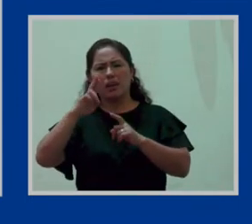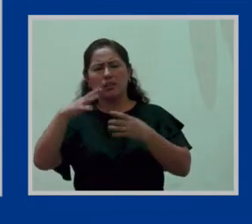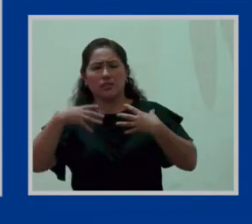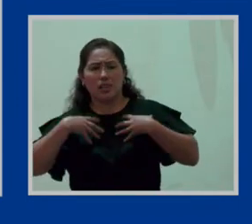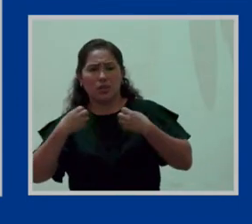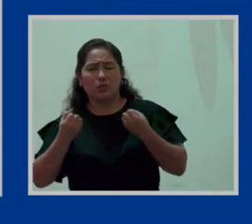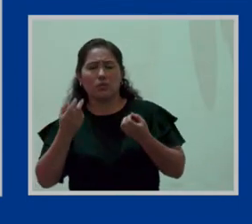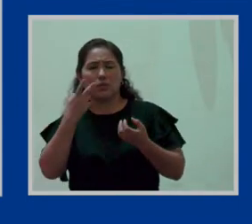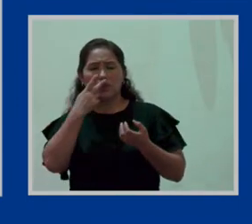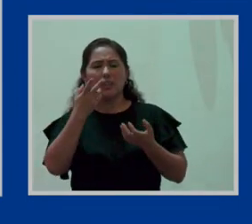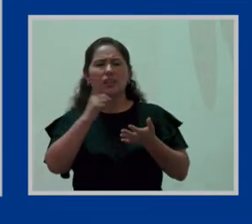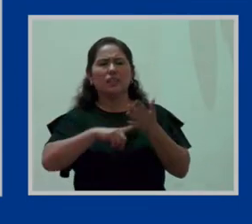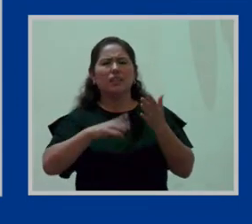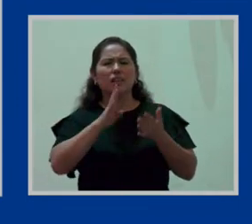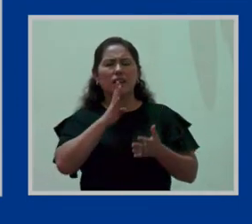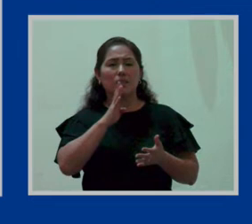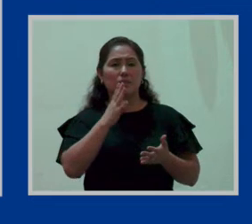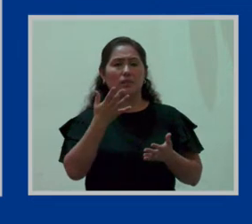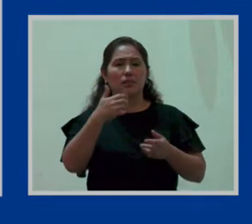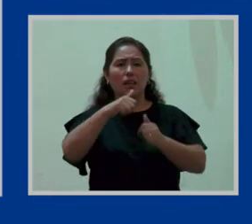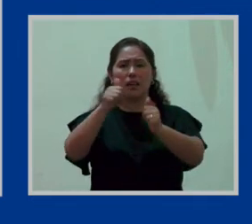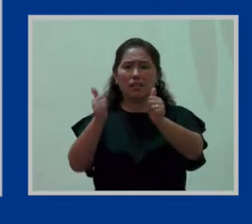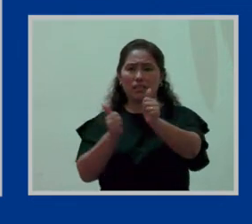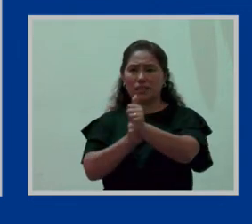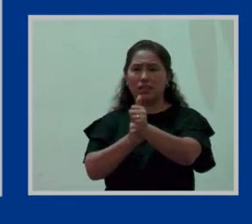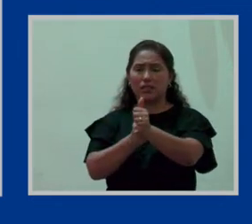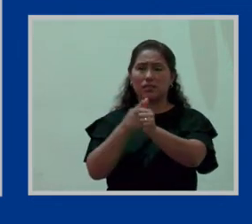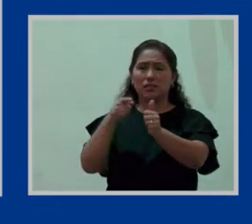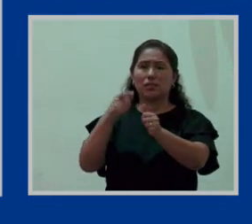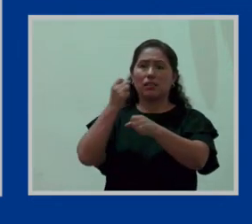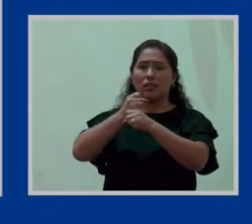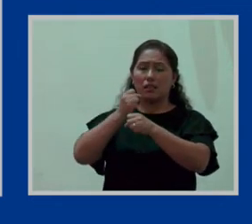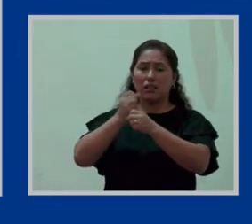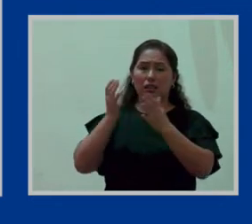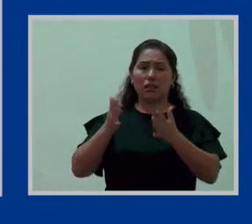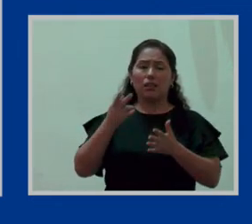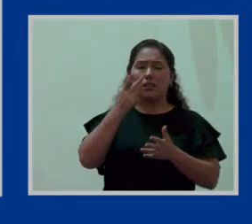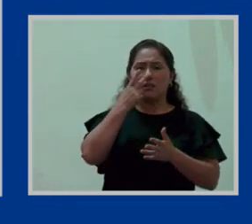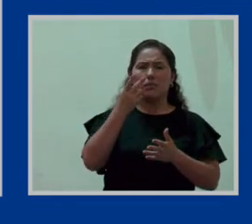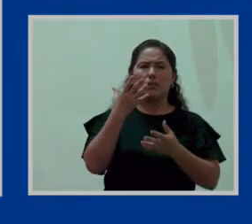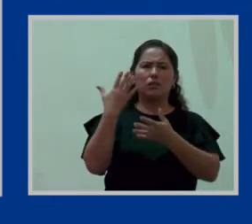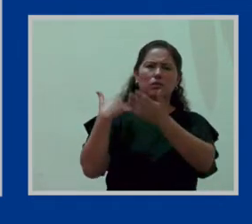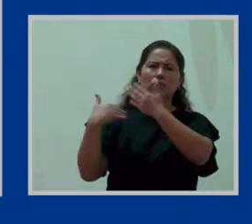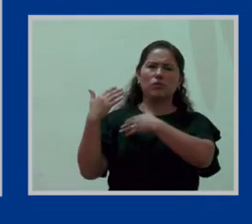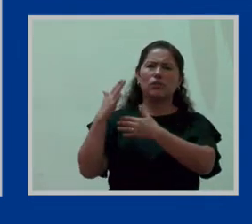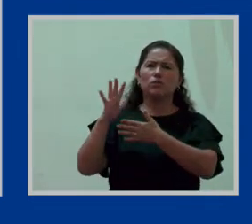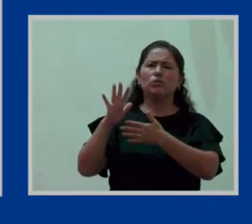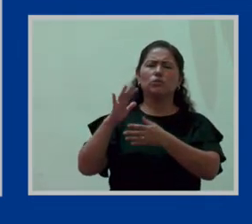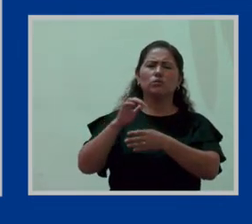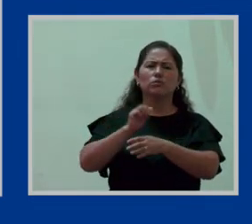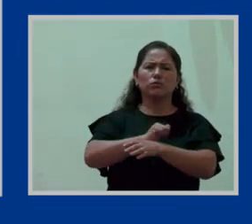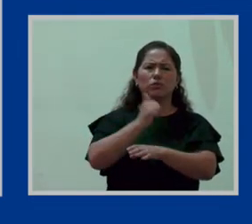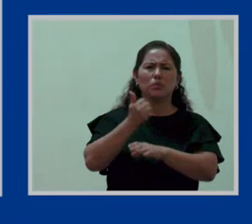qué estamos hablando, porque detrás de este servicio hay un elemento fundamental.